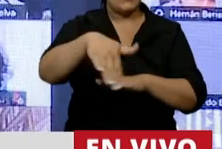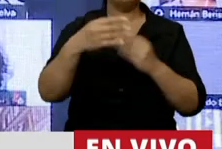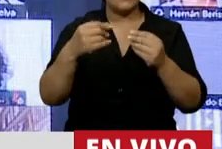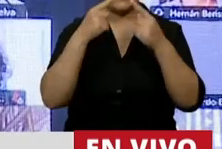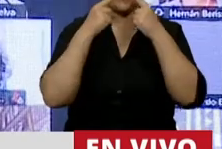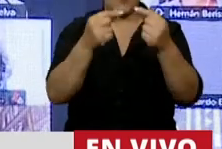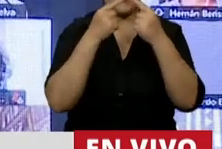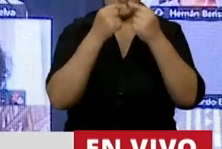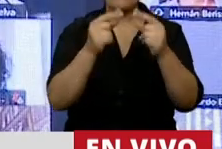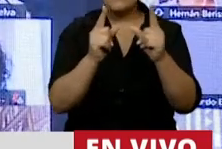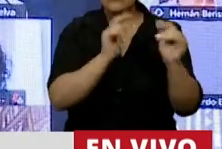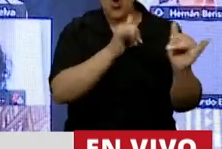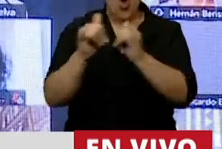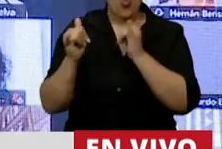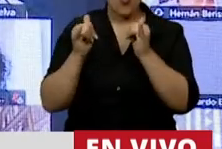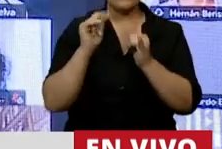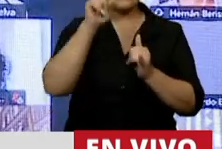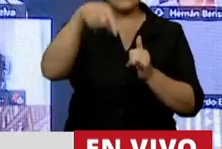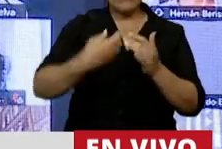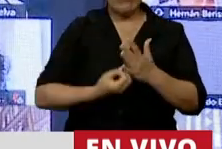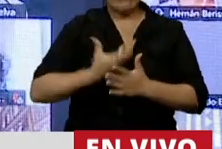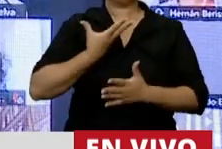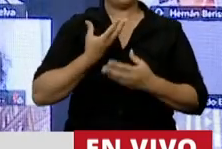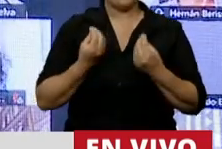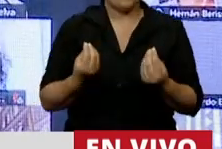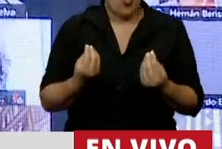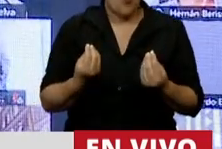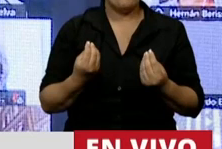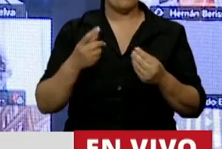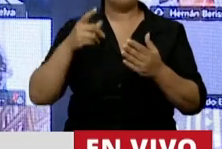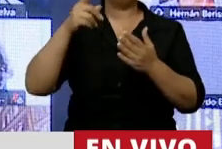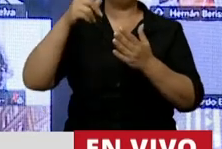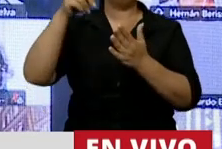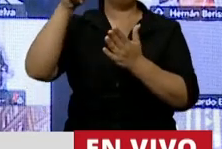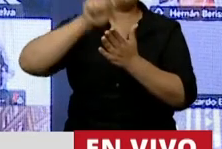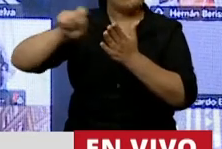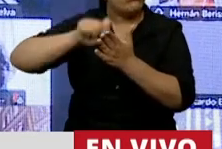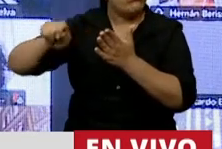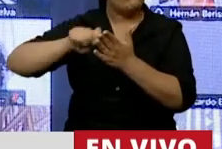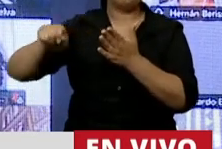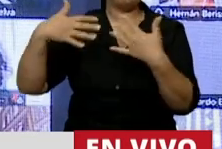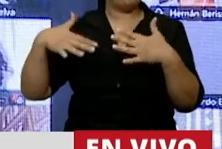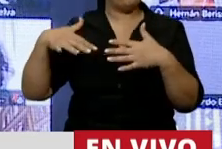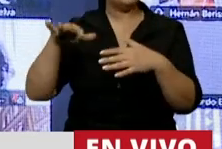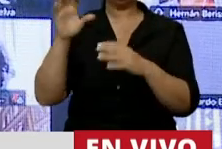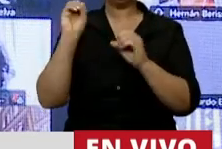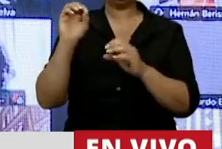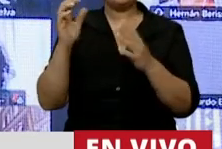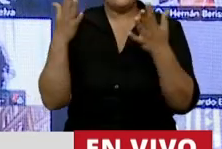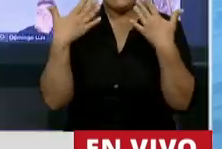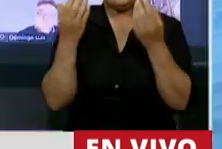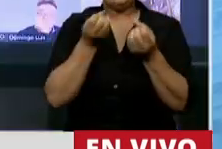y que salieron inspirados en una obra literaria muy interesante que se llamó Primavera